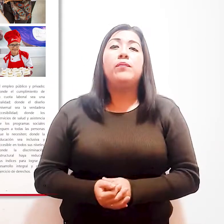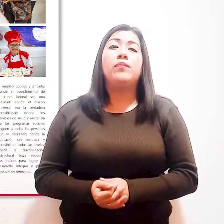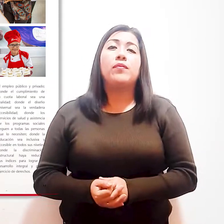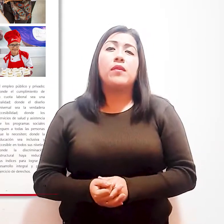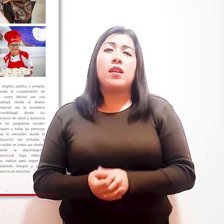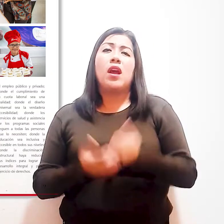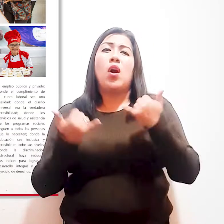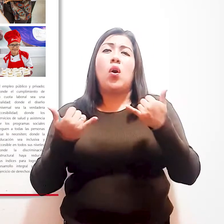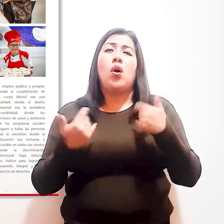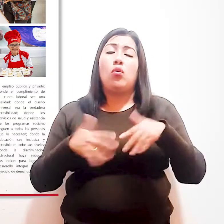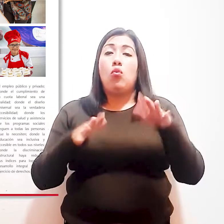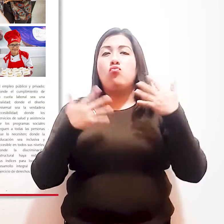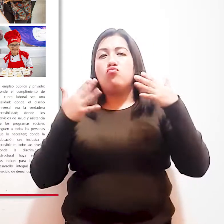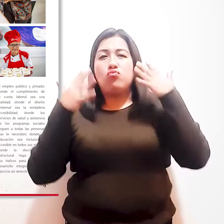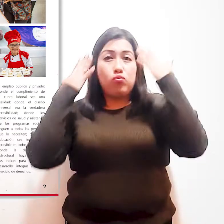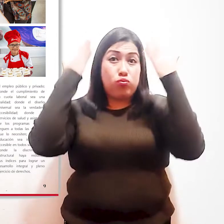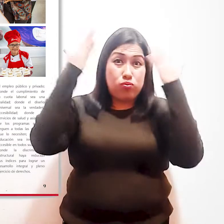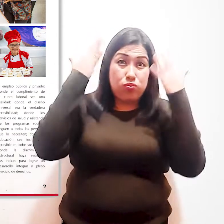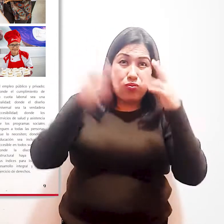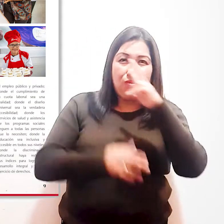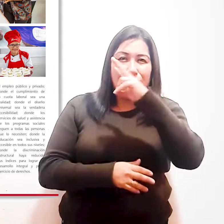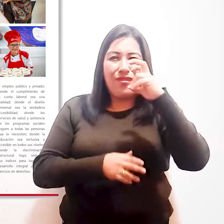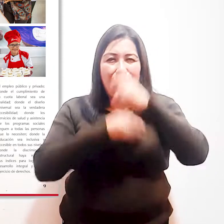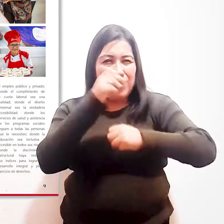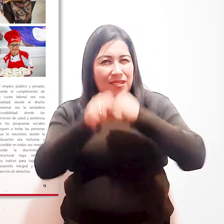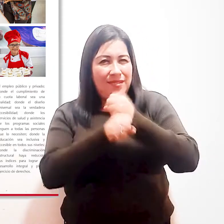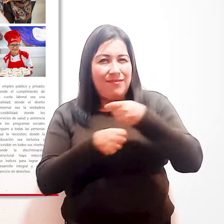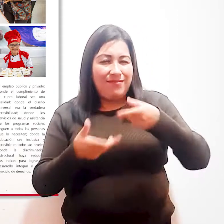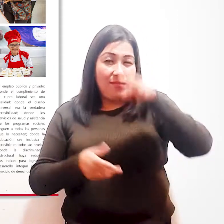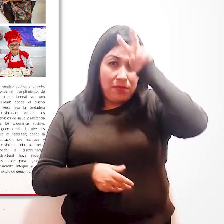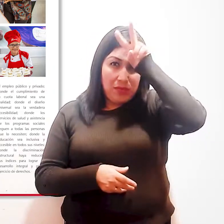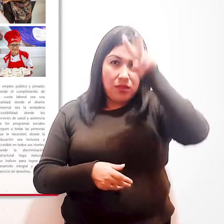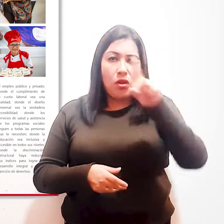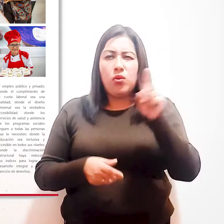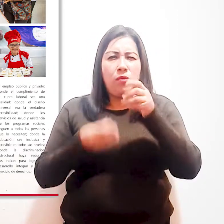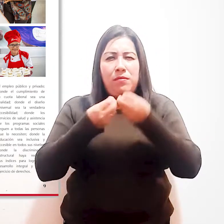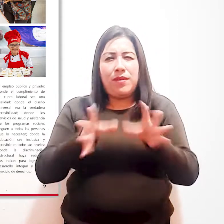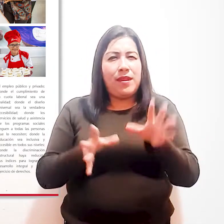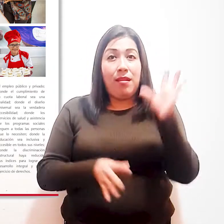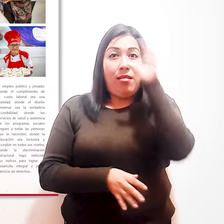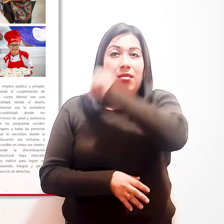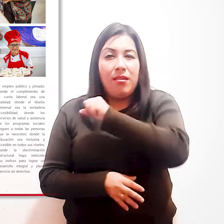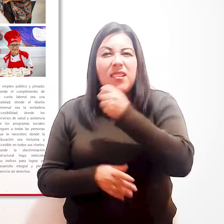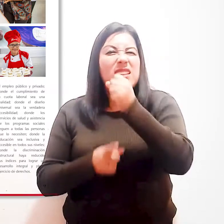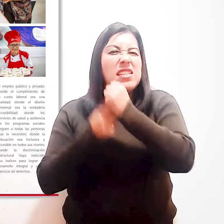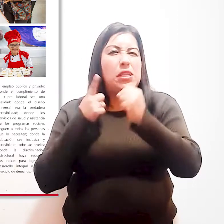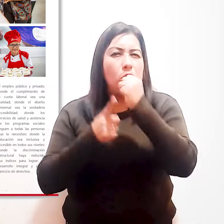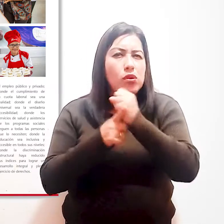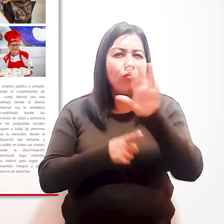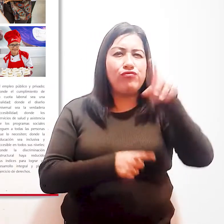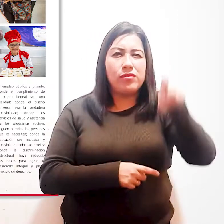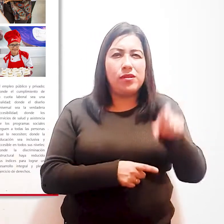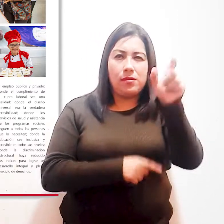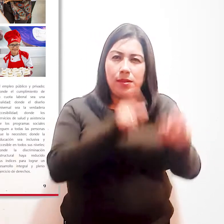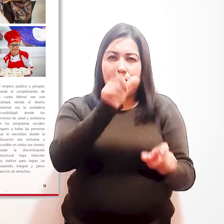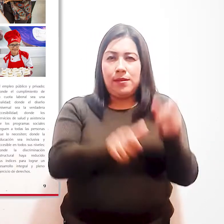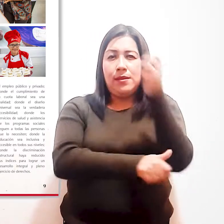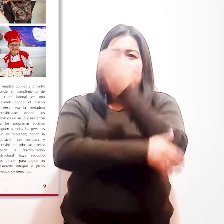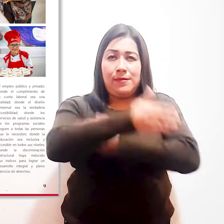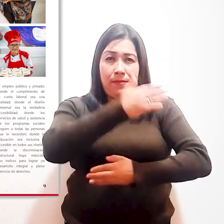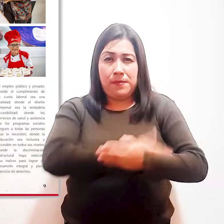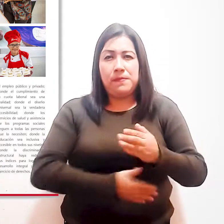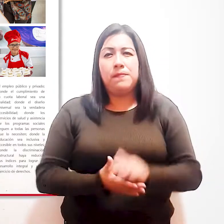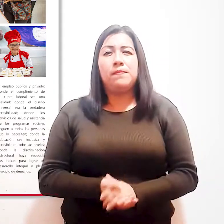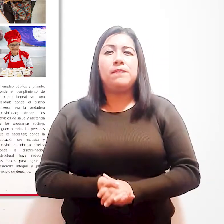En el agitado año del Bicentenario de Vida Republicana del Perú, no debemos perder de vista la situación de las personas con discapacidad,